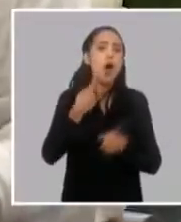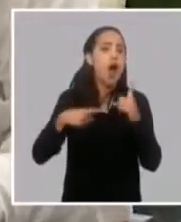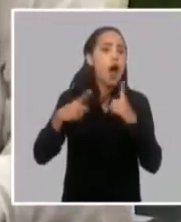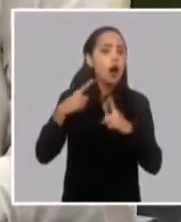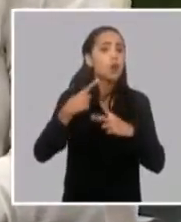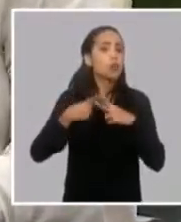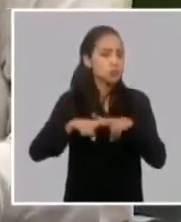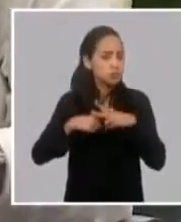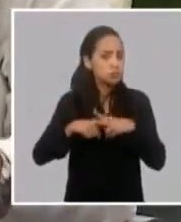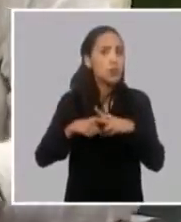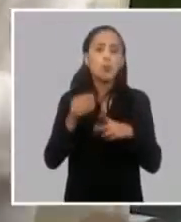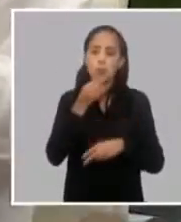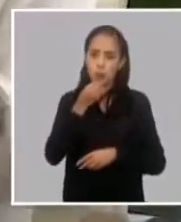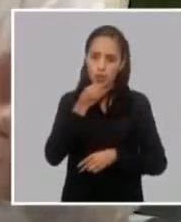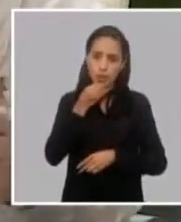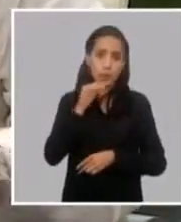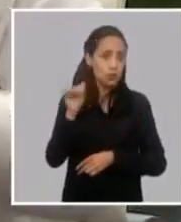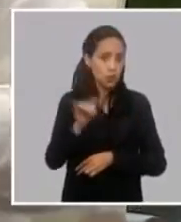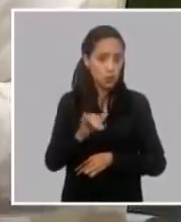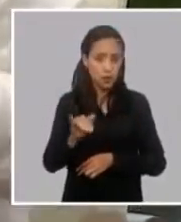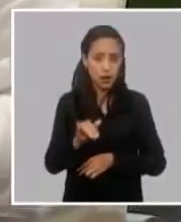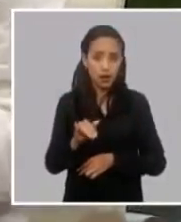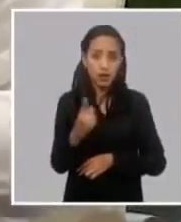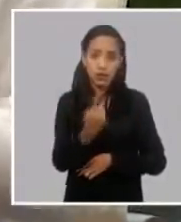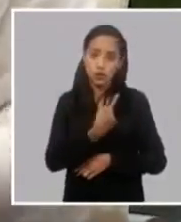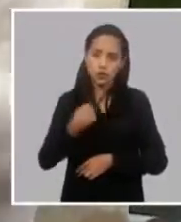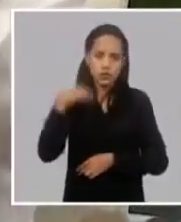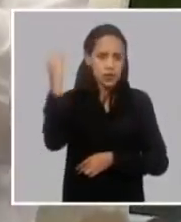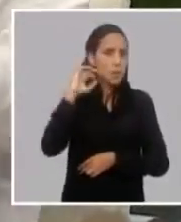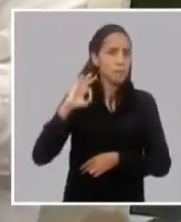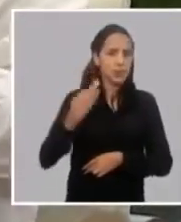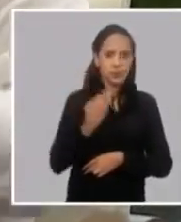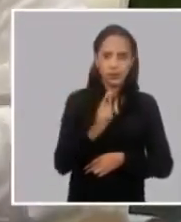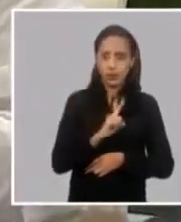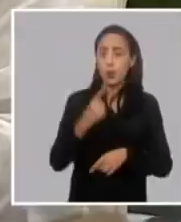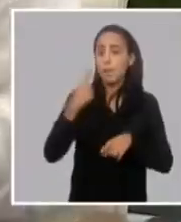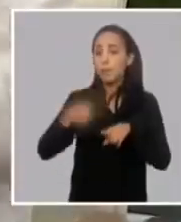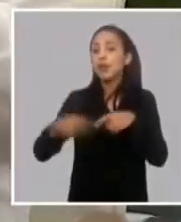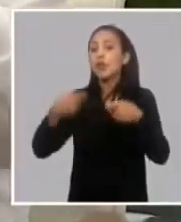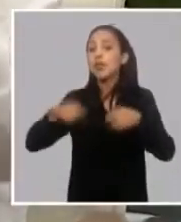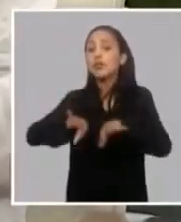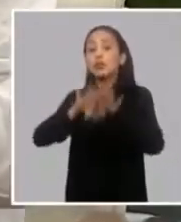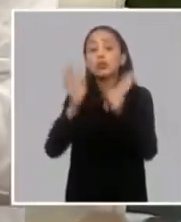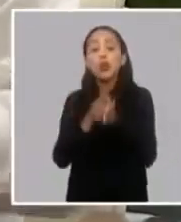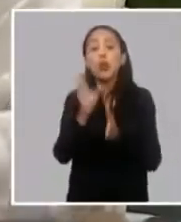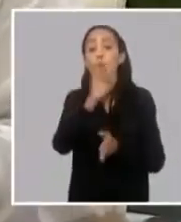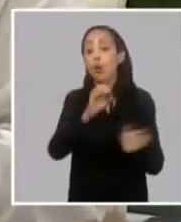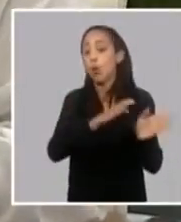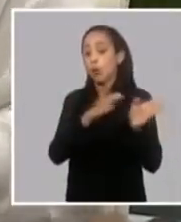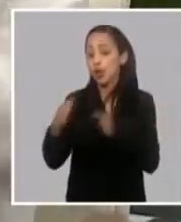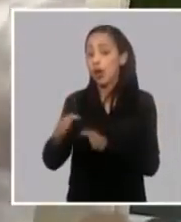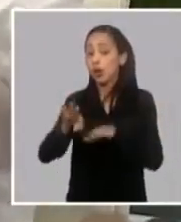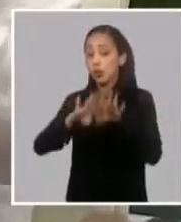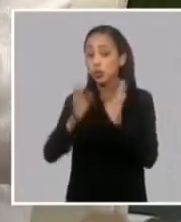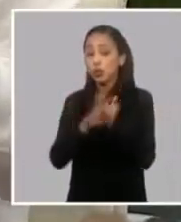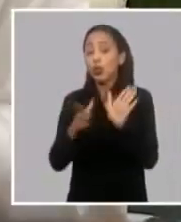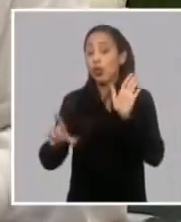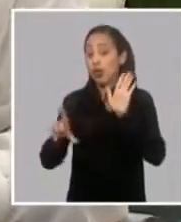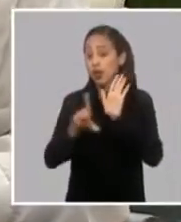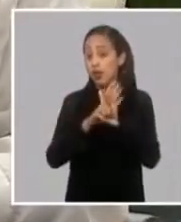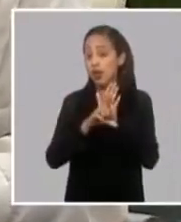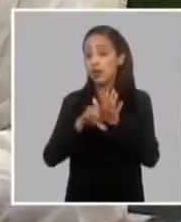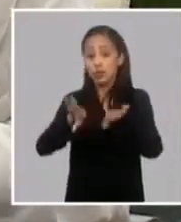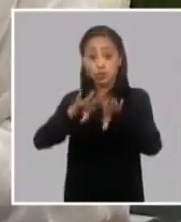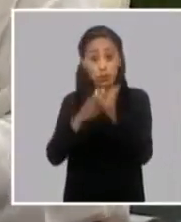empieza no aspiramos una perfección pero tiene que estar prácticamente todo ya ordenado todo bajo una norma jurídica todo bien